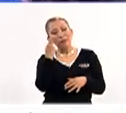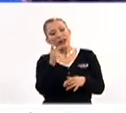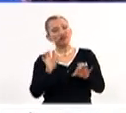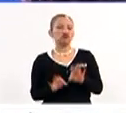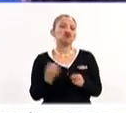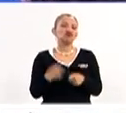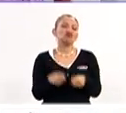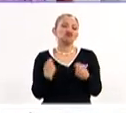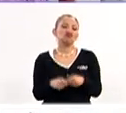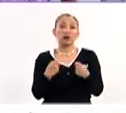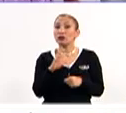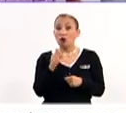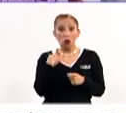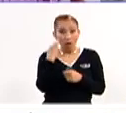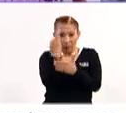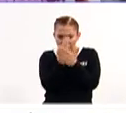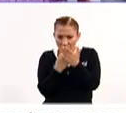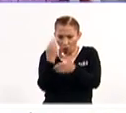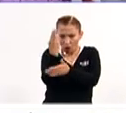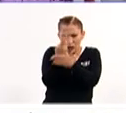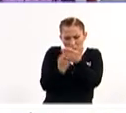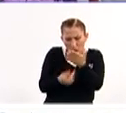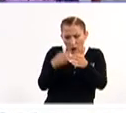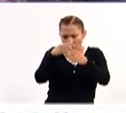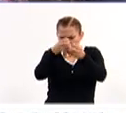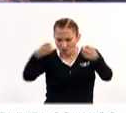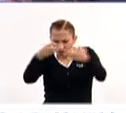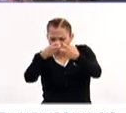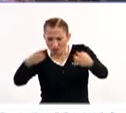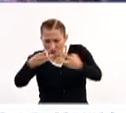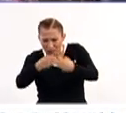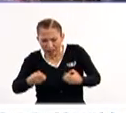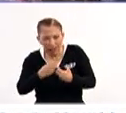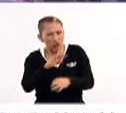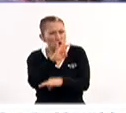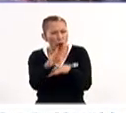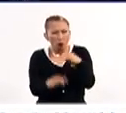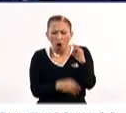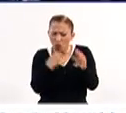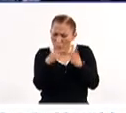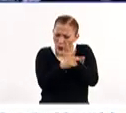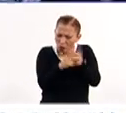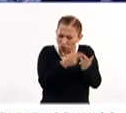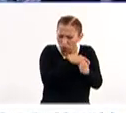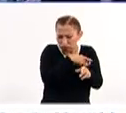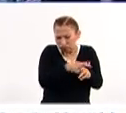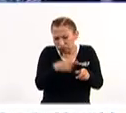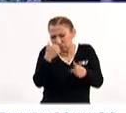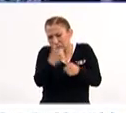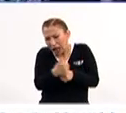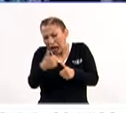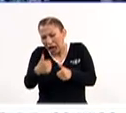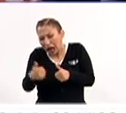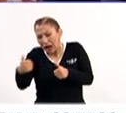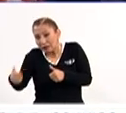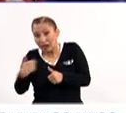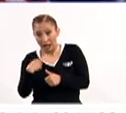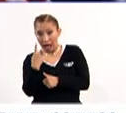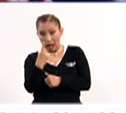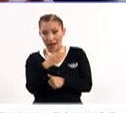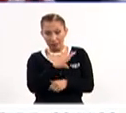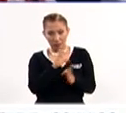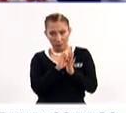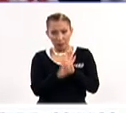vamos a tejerle ya, tiene todo el diseño, tiene todo el deshilado, tiene todo, o sea, es toda una producción y en todas ellas, por ejemplo,